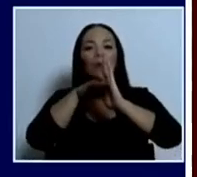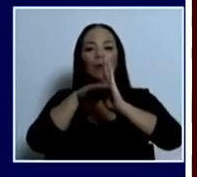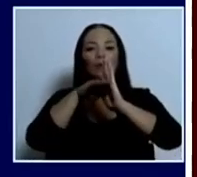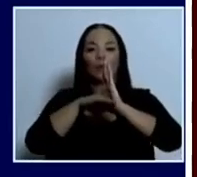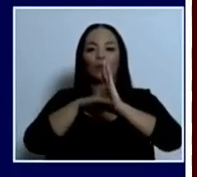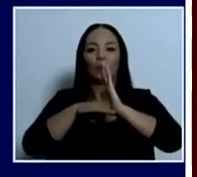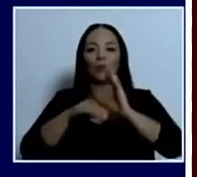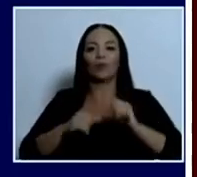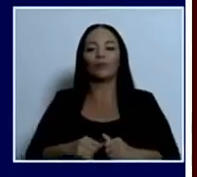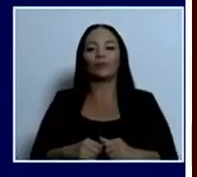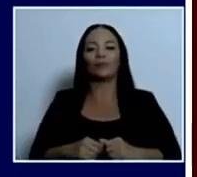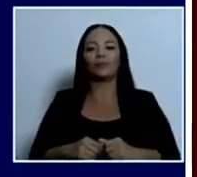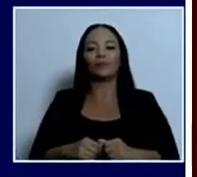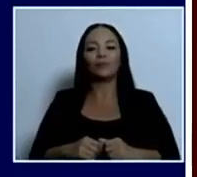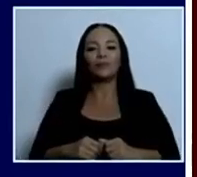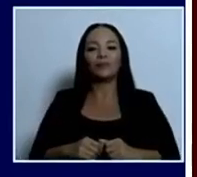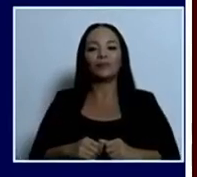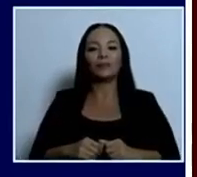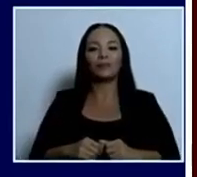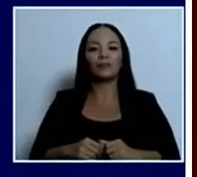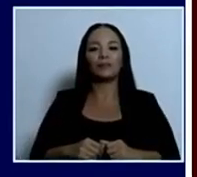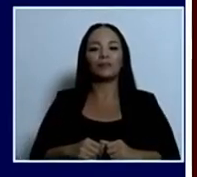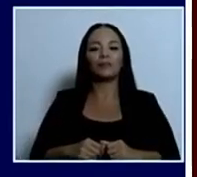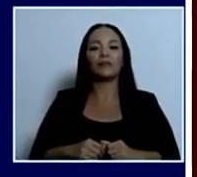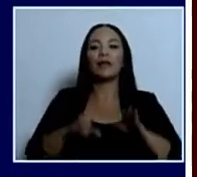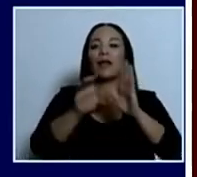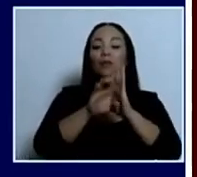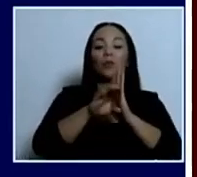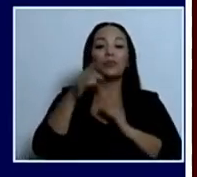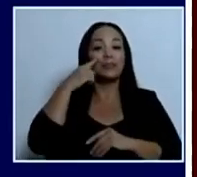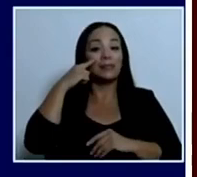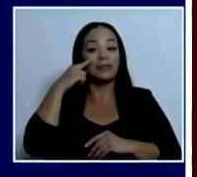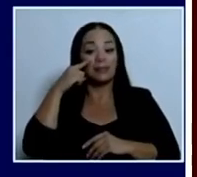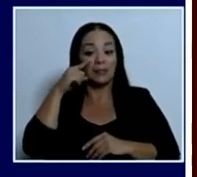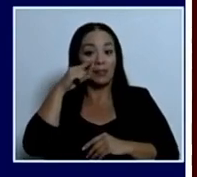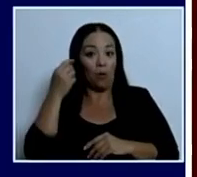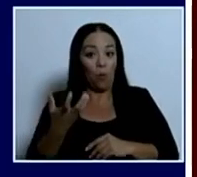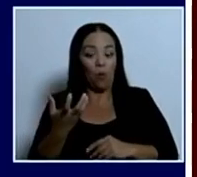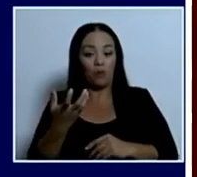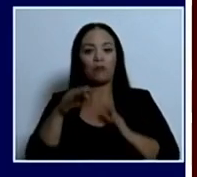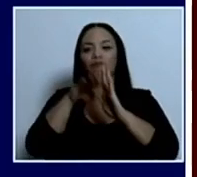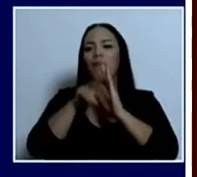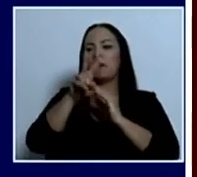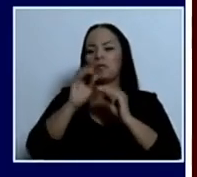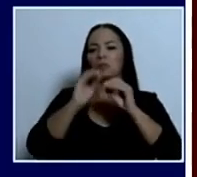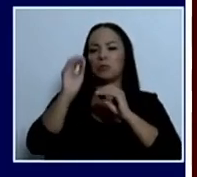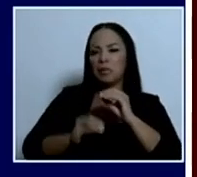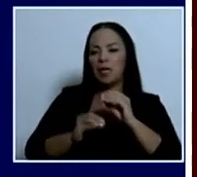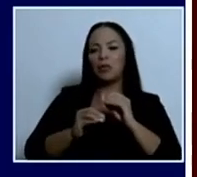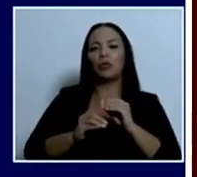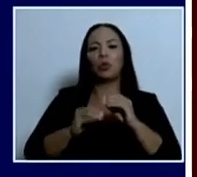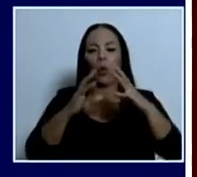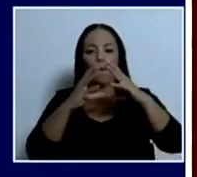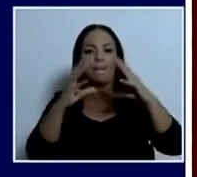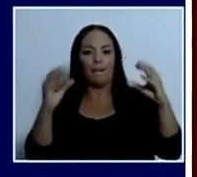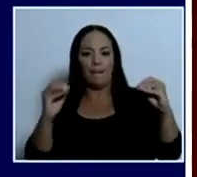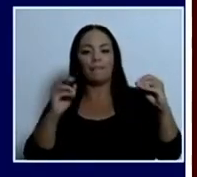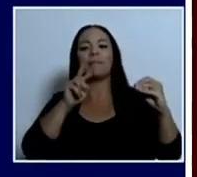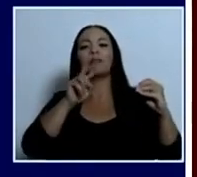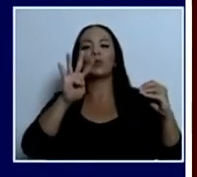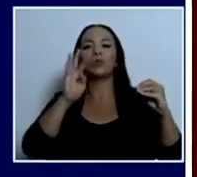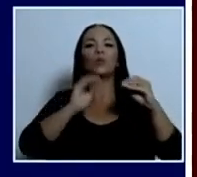y sobre todo cosas como cebolla cayó 20%, papaya 24%,